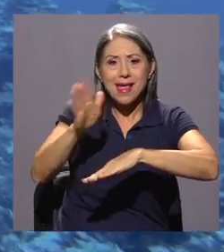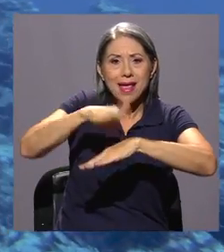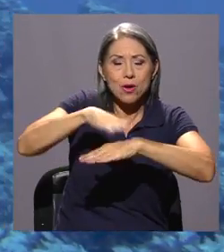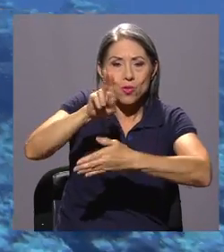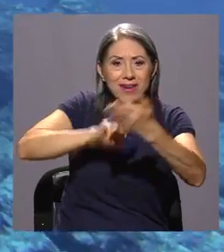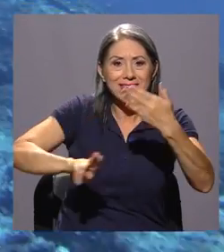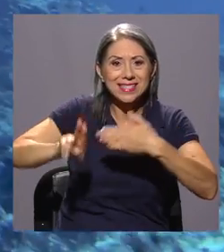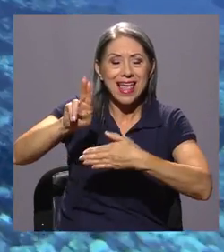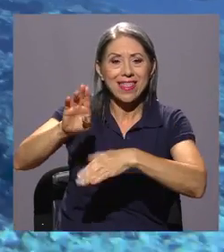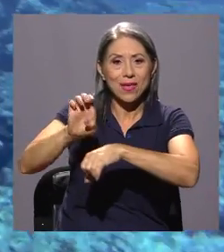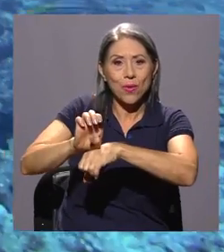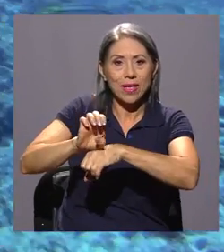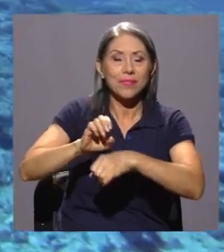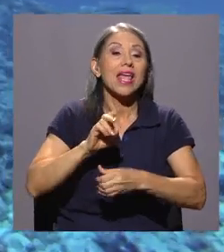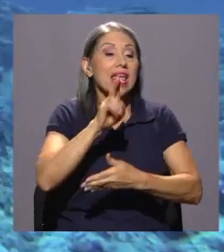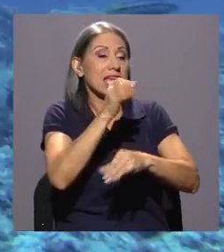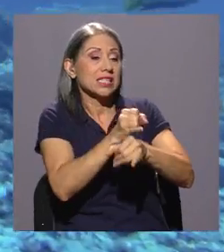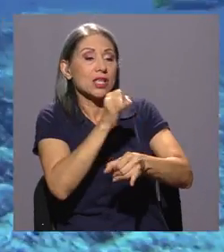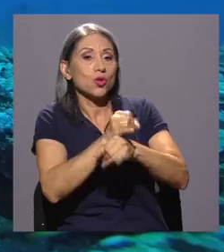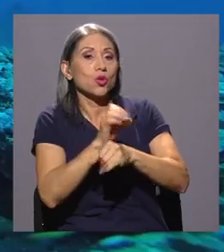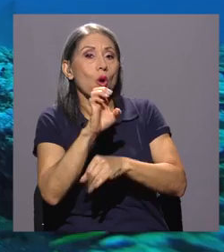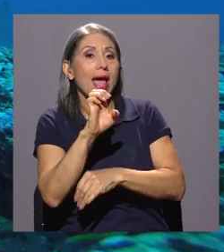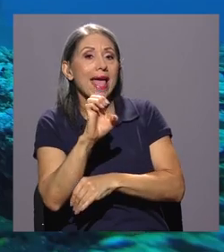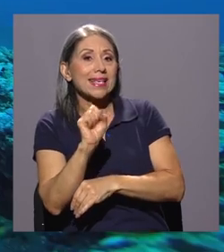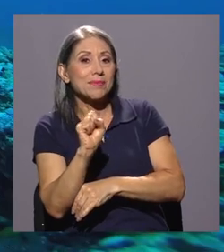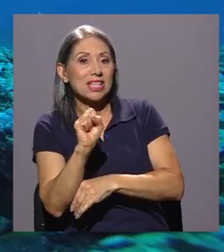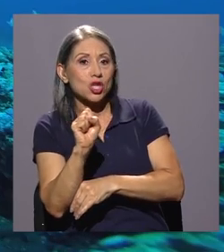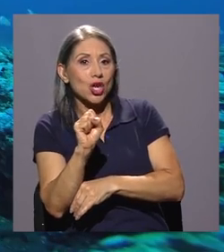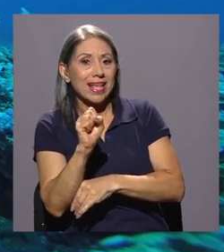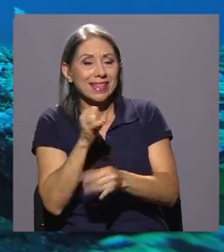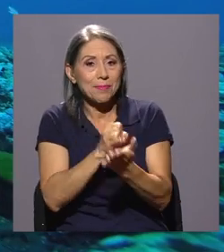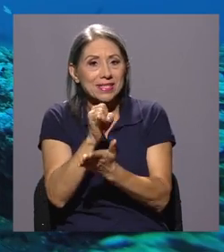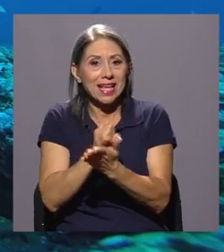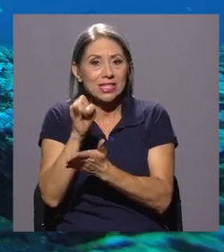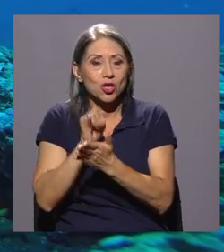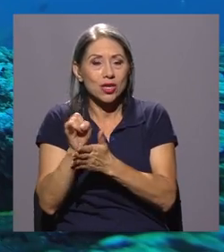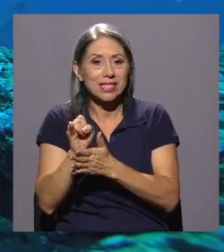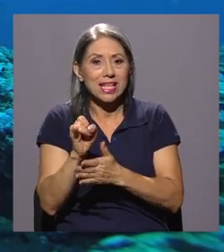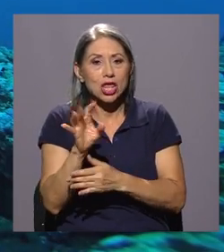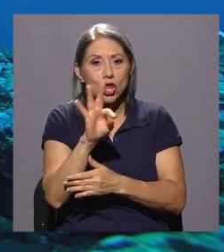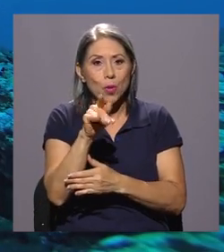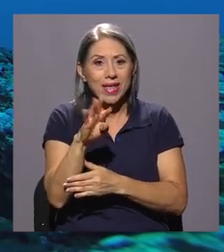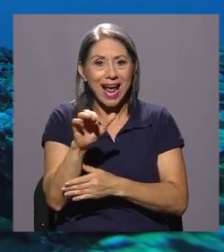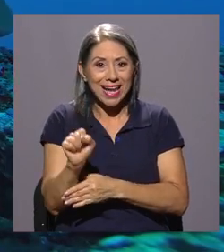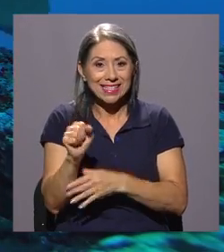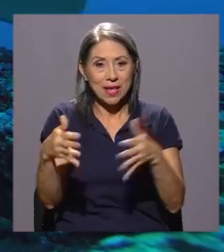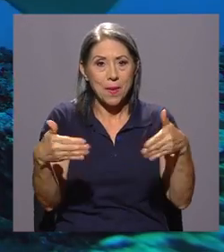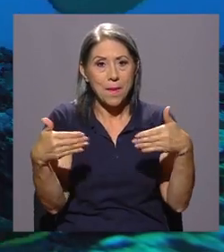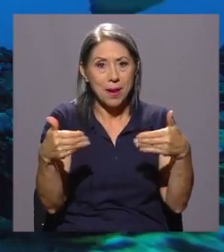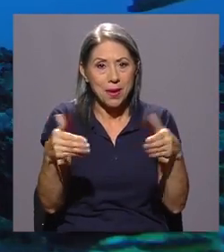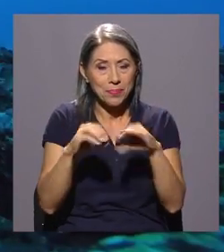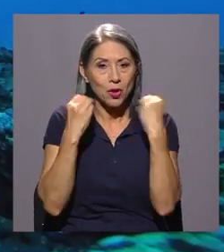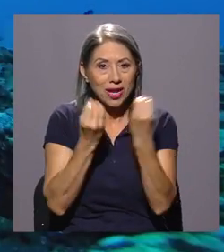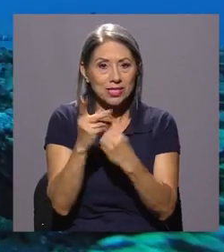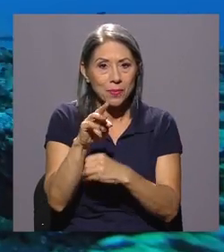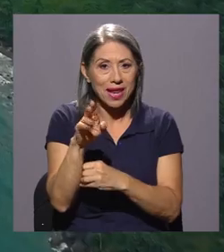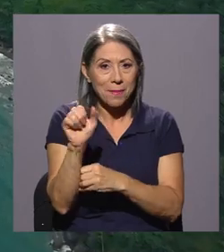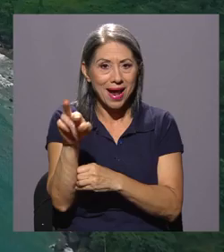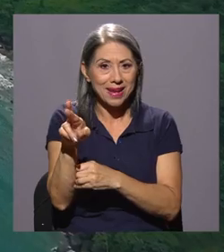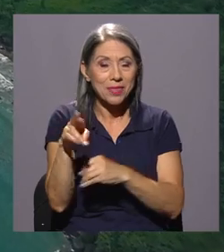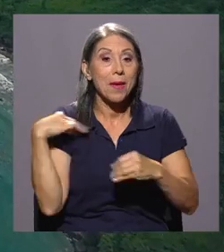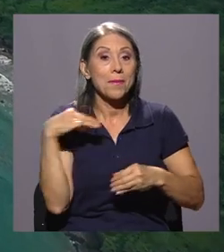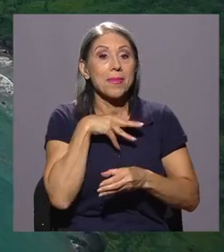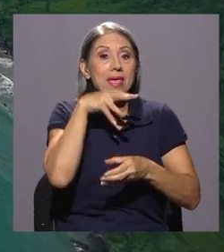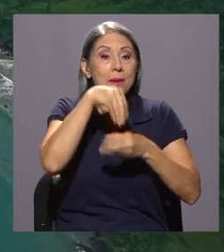Universidad de Quito, en Ecuador, del Instituto Smithsonian de Investigaciones Tropicales, con sede en Panamá, de la organización MigraMar, miembros de la